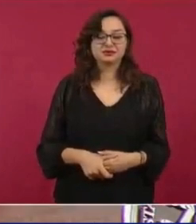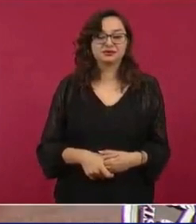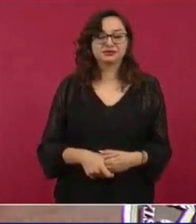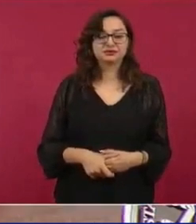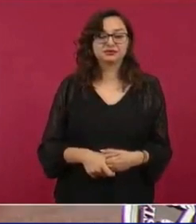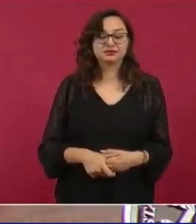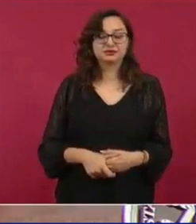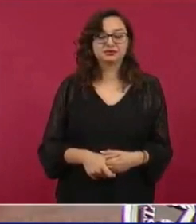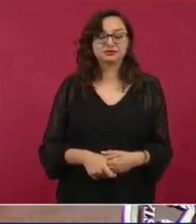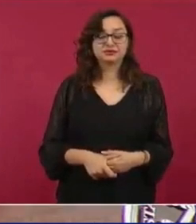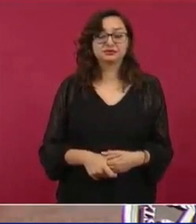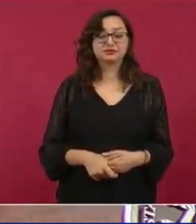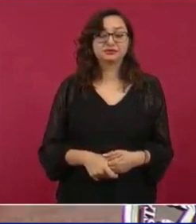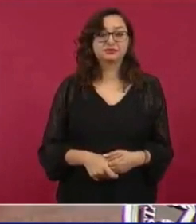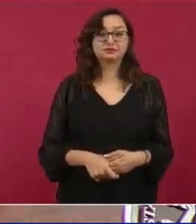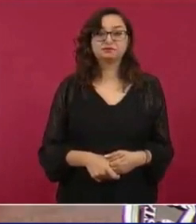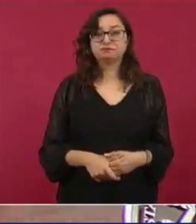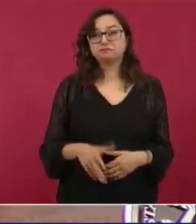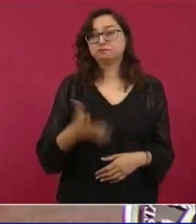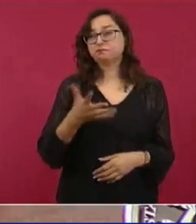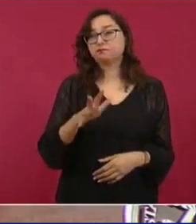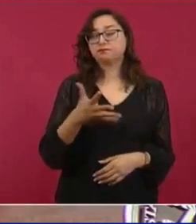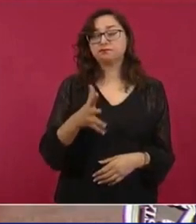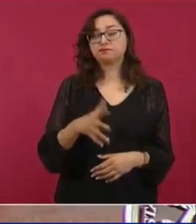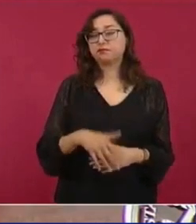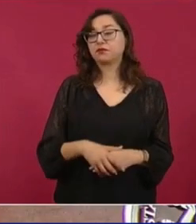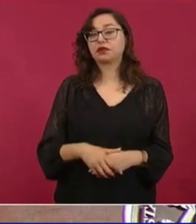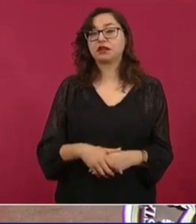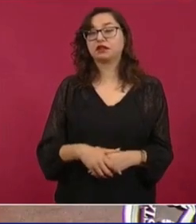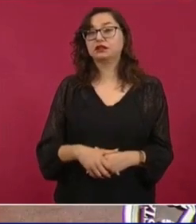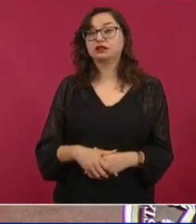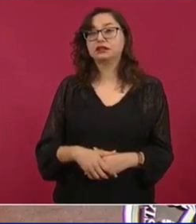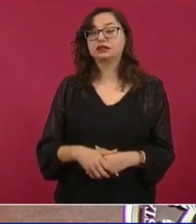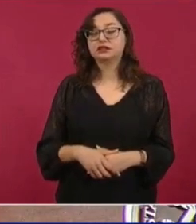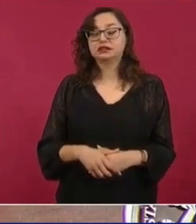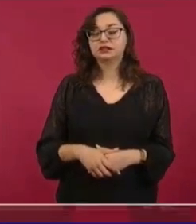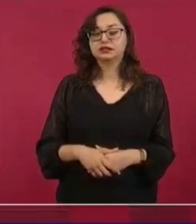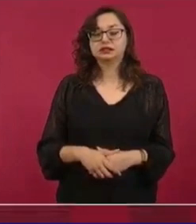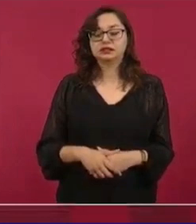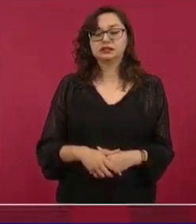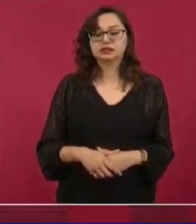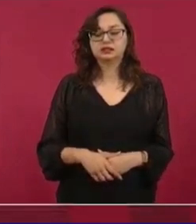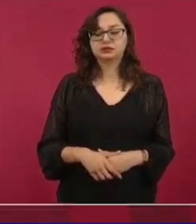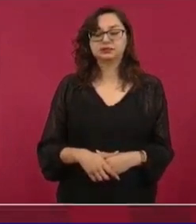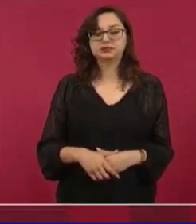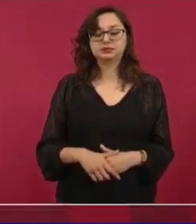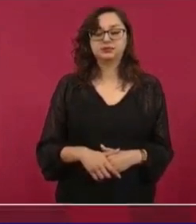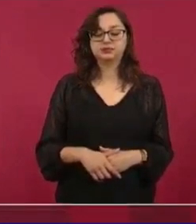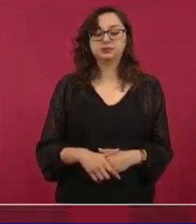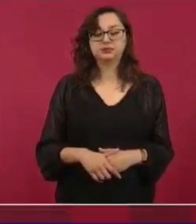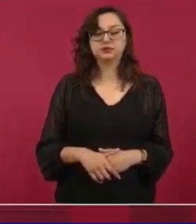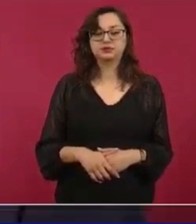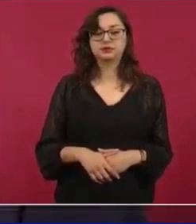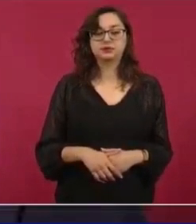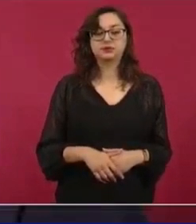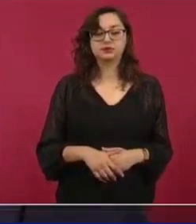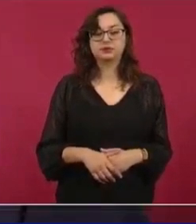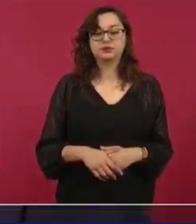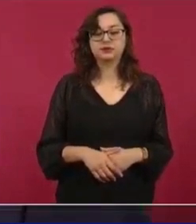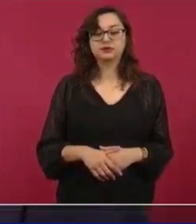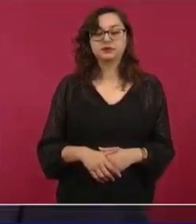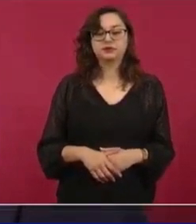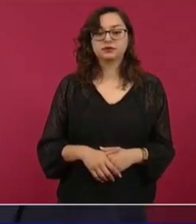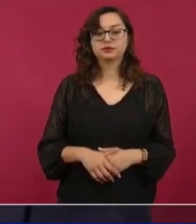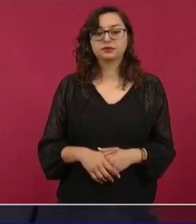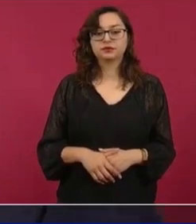Son como las famosas tierras o bienes